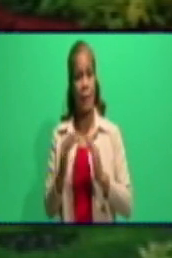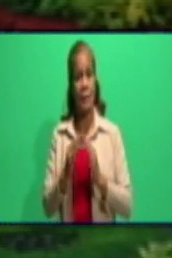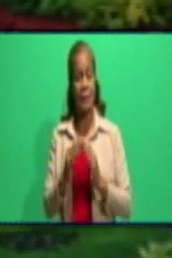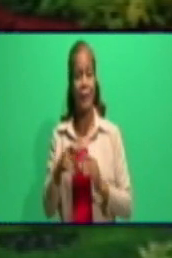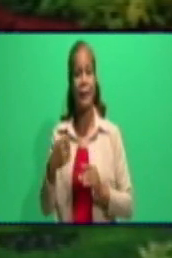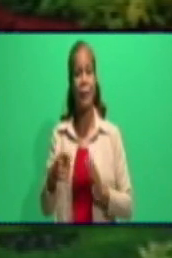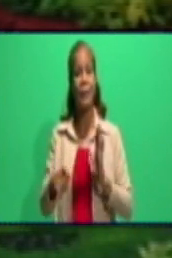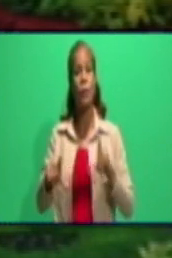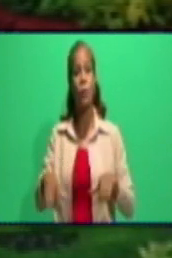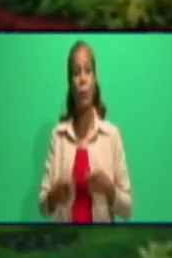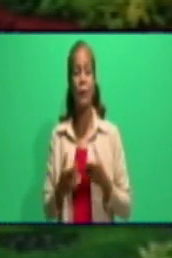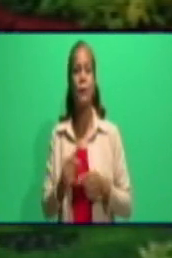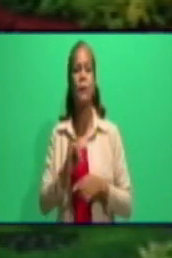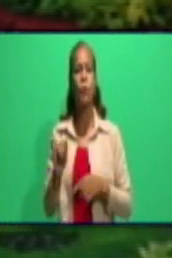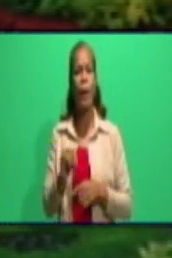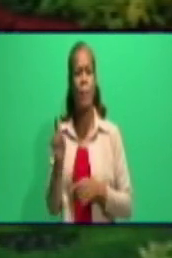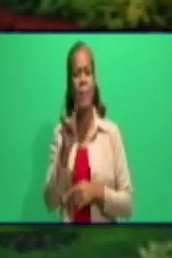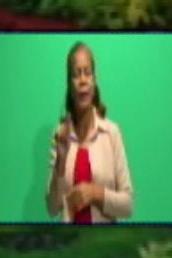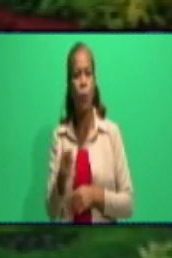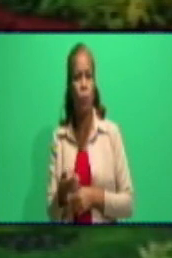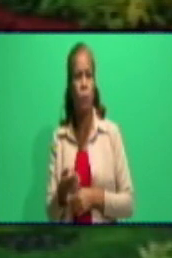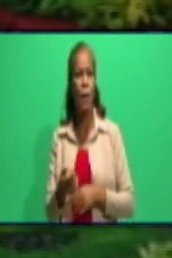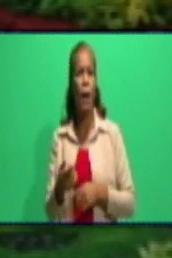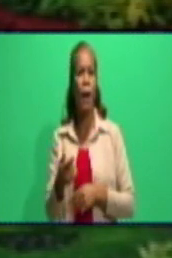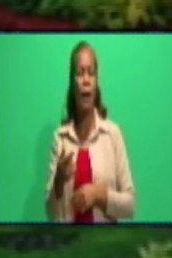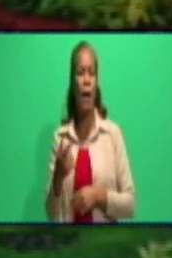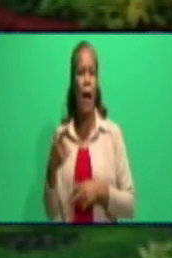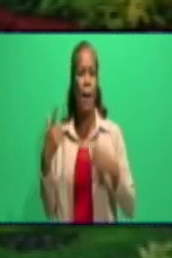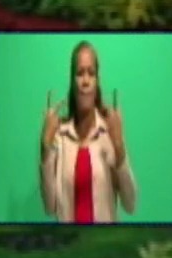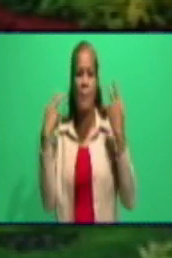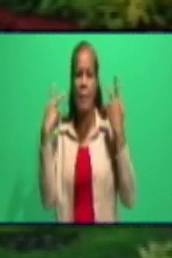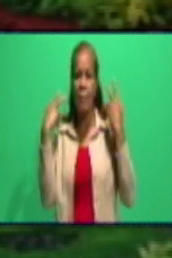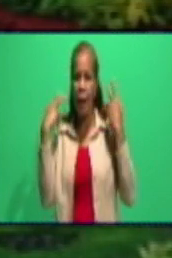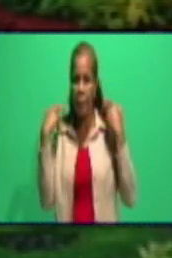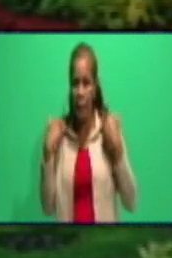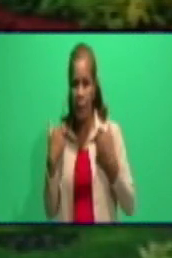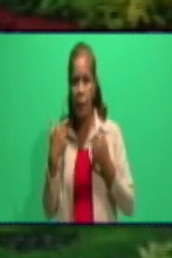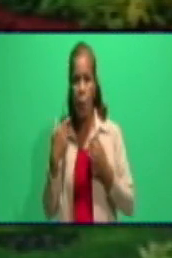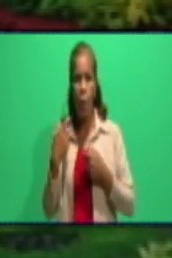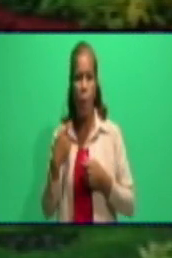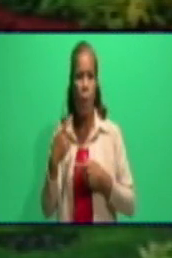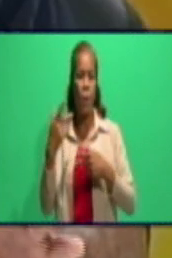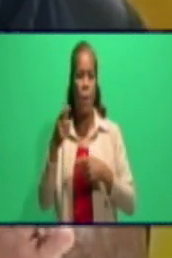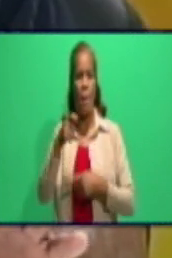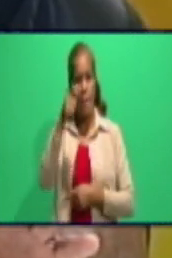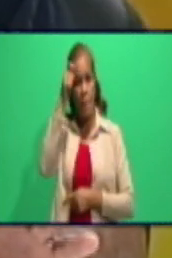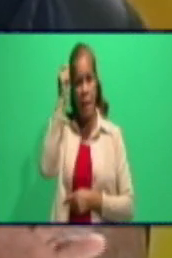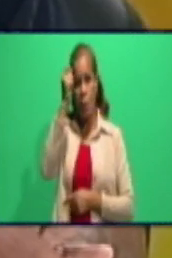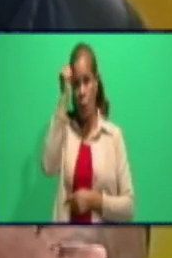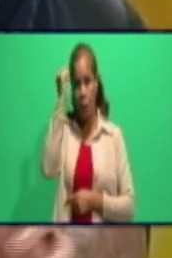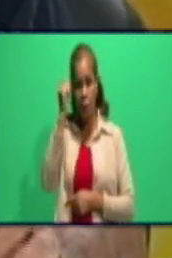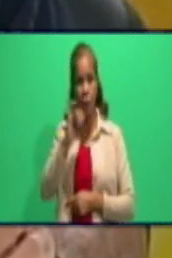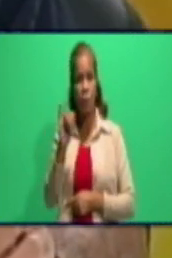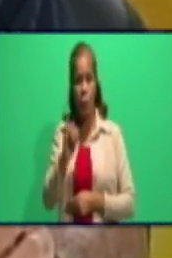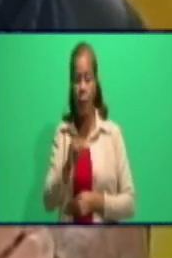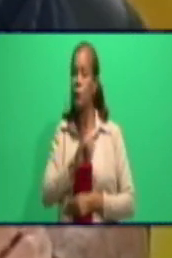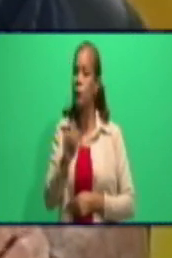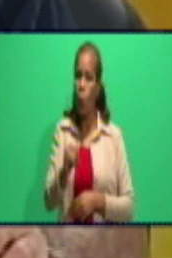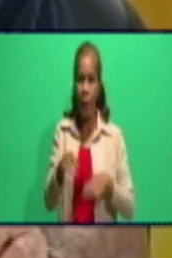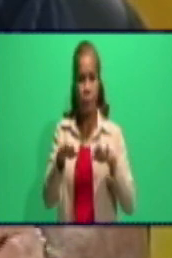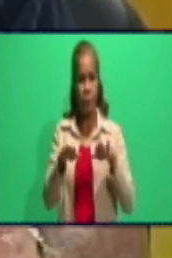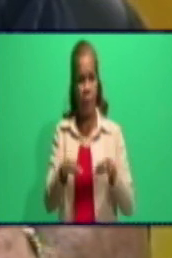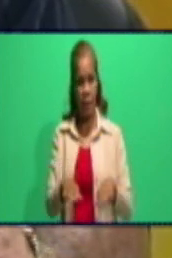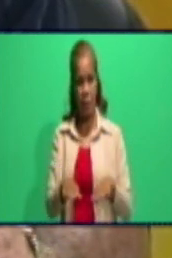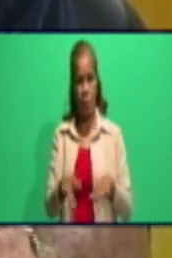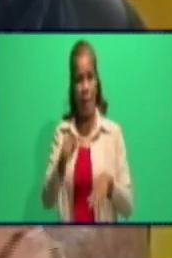Los barberos y peluquerías, también, esa actividad por cuenta propia se cierra, Héctor. Está parada, en estos momentos está parada también esa actividad.